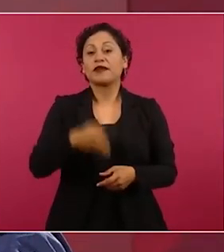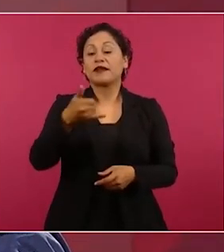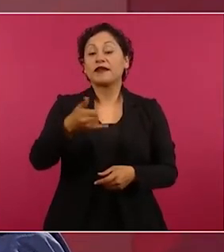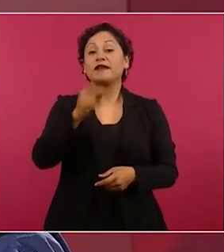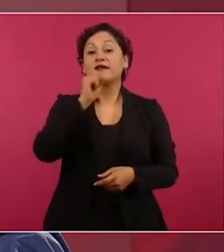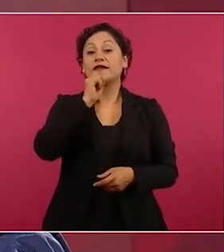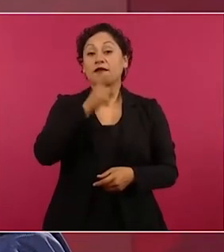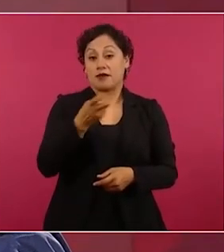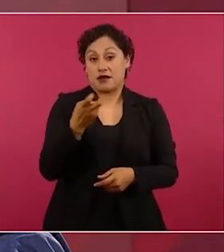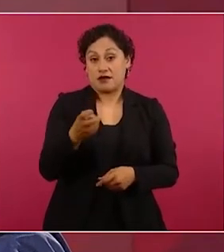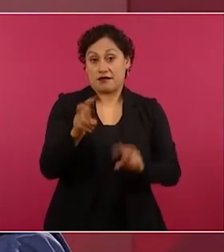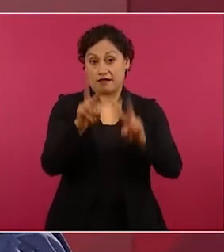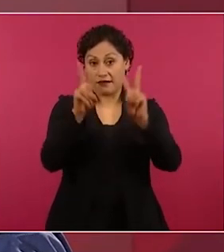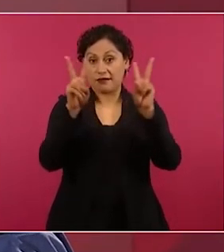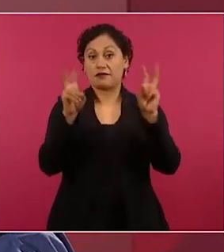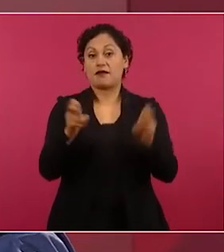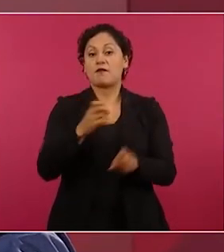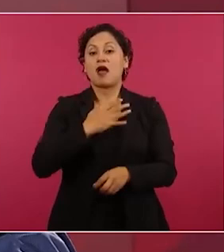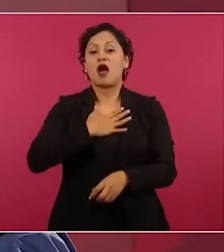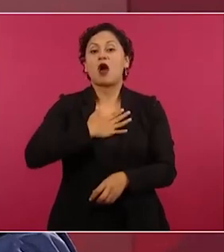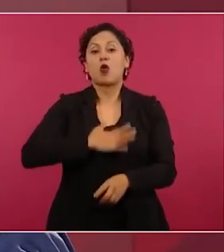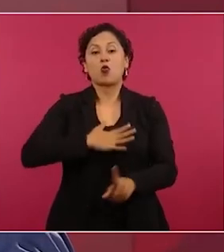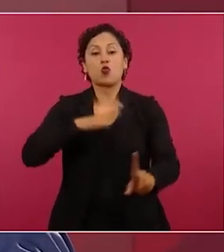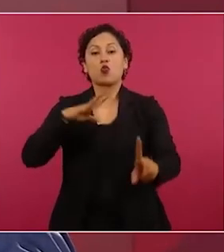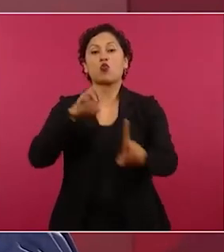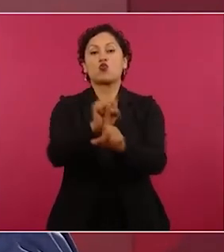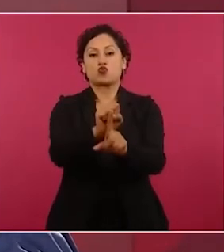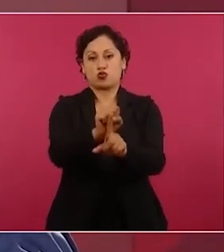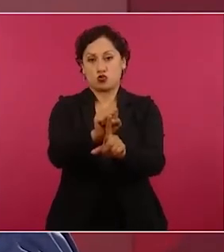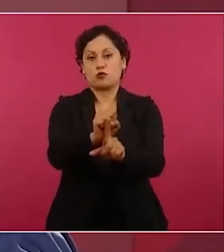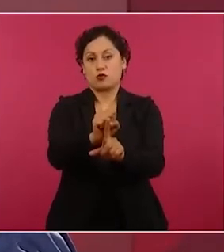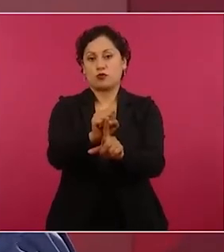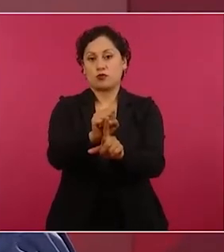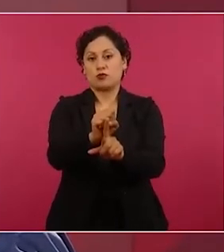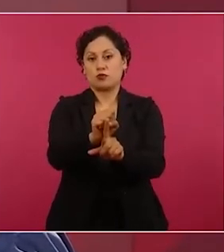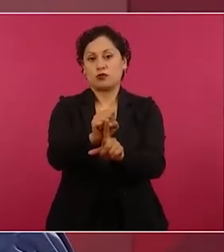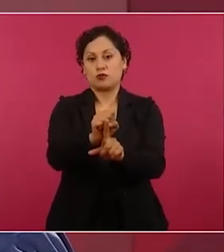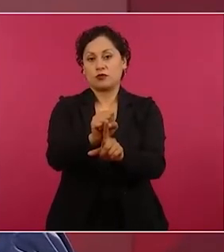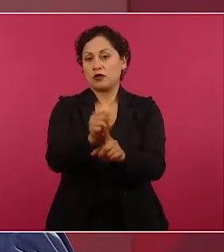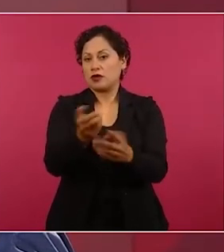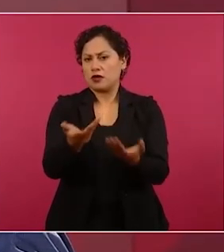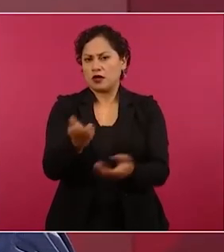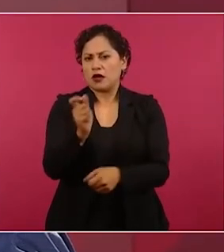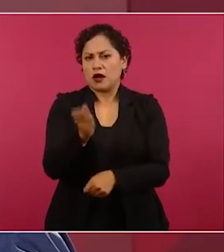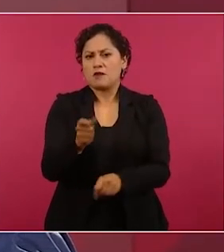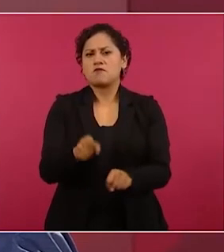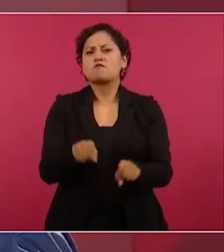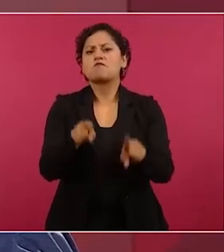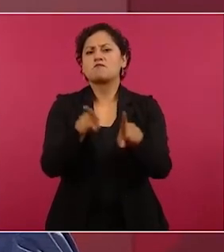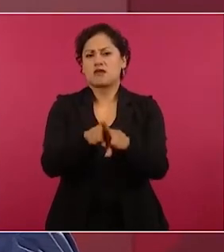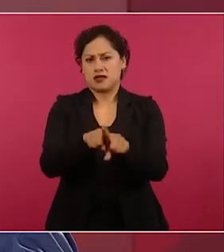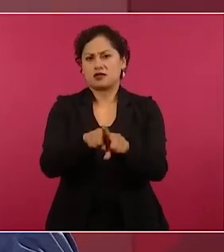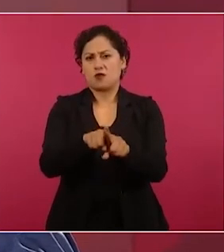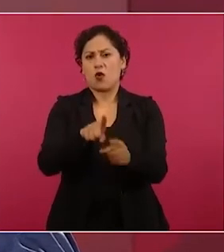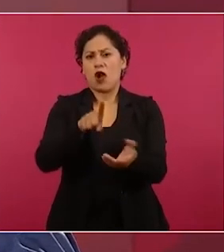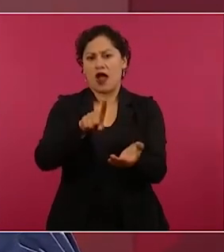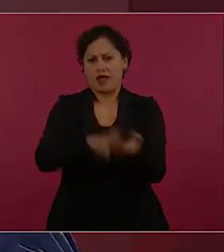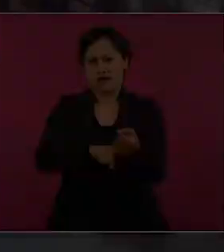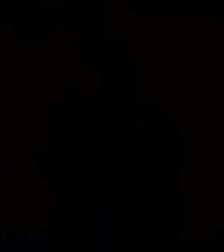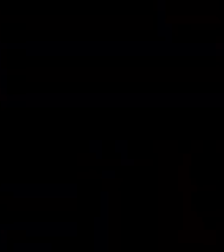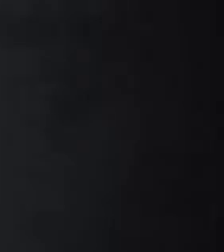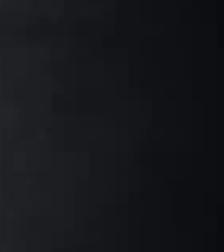justicia y es un asunto que tiene que ver con limpiar la imagen del Estado